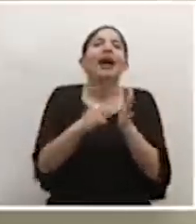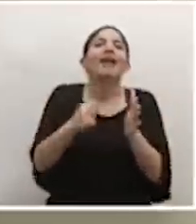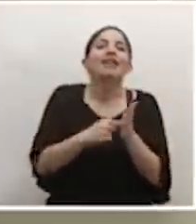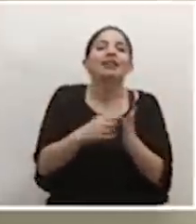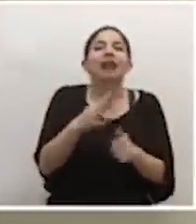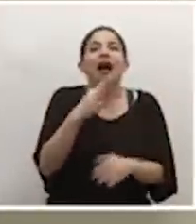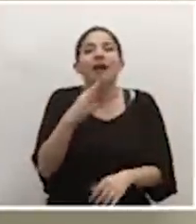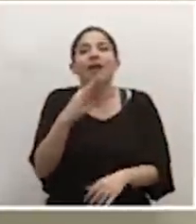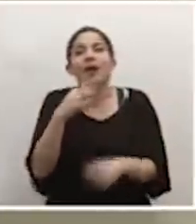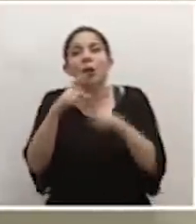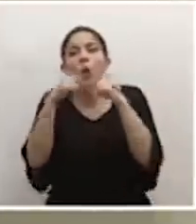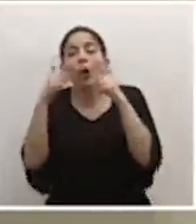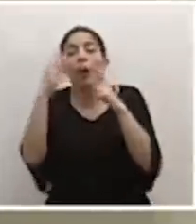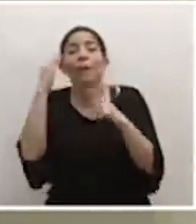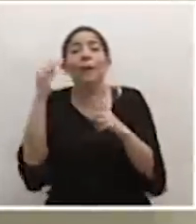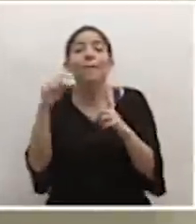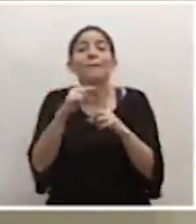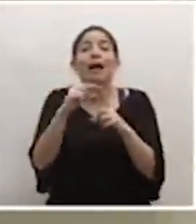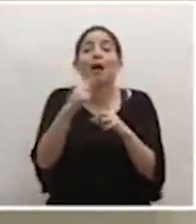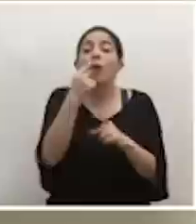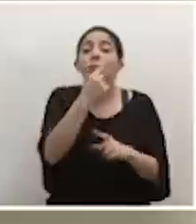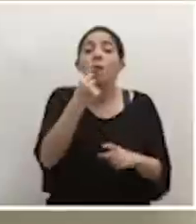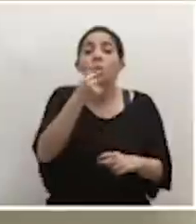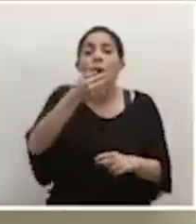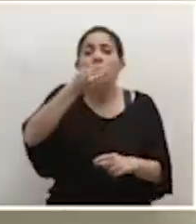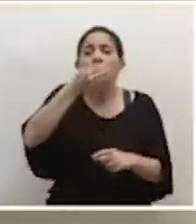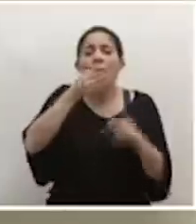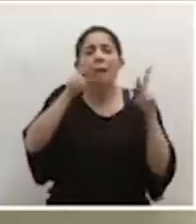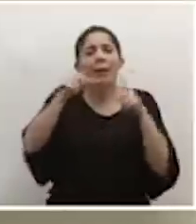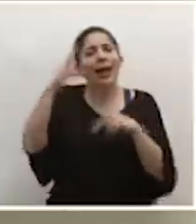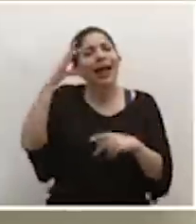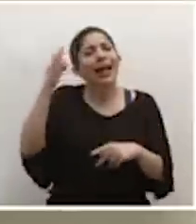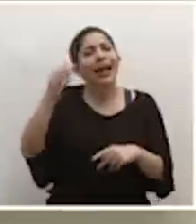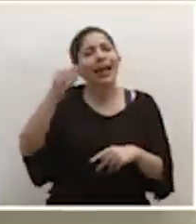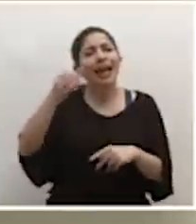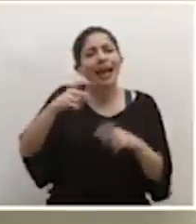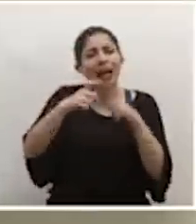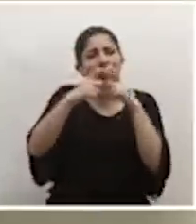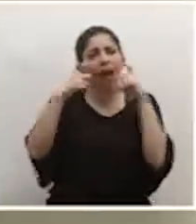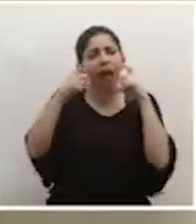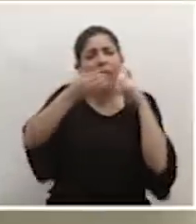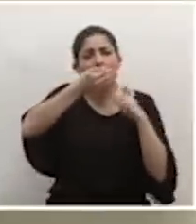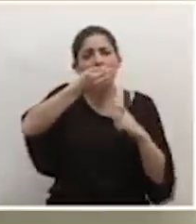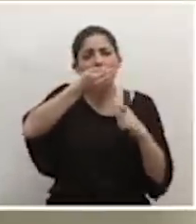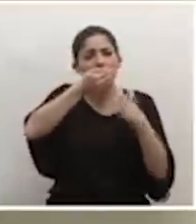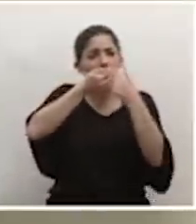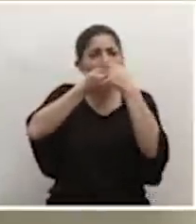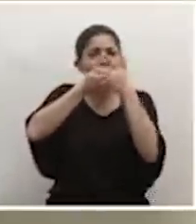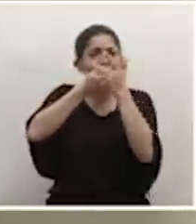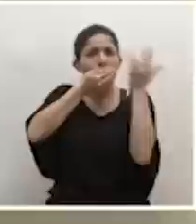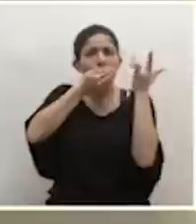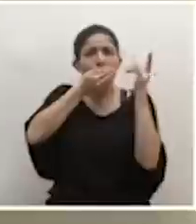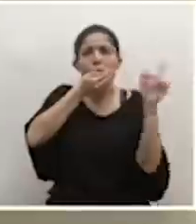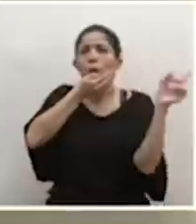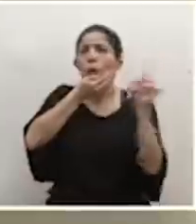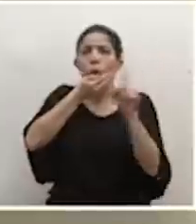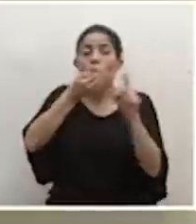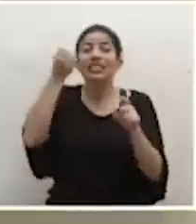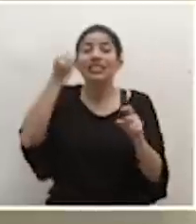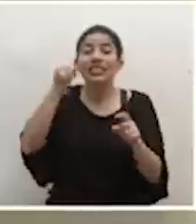de mascarillas, porque los cubrebocas, la palabra bocas, pareciera que mucha gente lo entiende como que es solamente para la boca. En realidad, si no